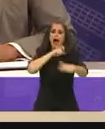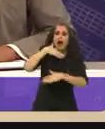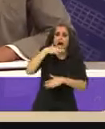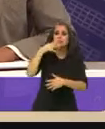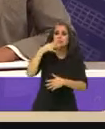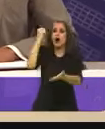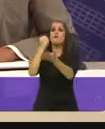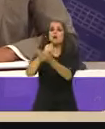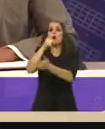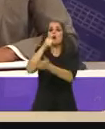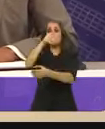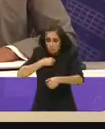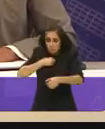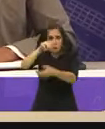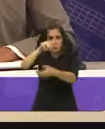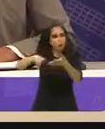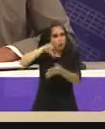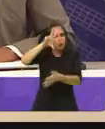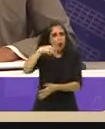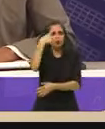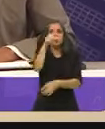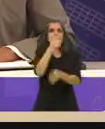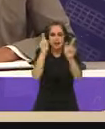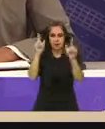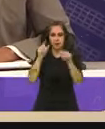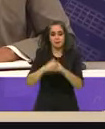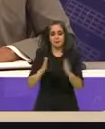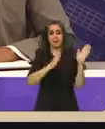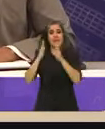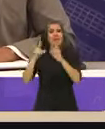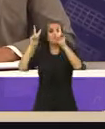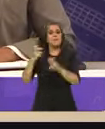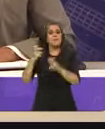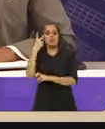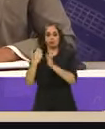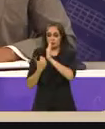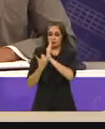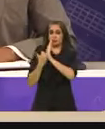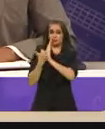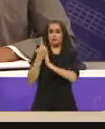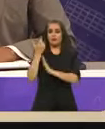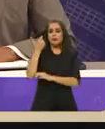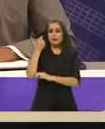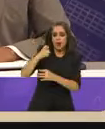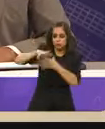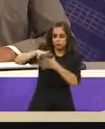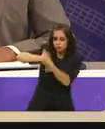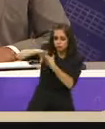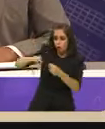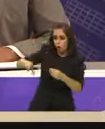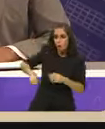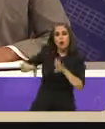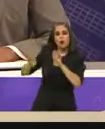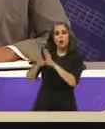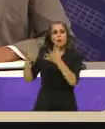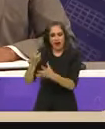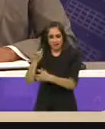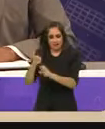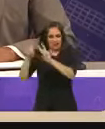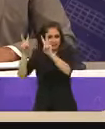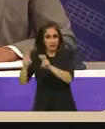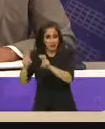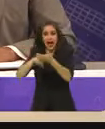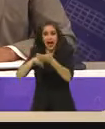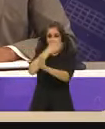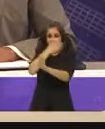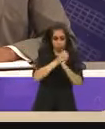esto damos paso al tema dos de esta noche que es crecimiento, desarrollo económico y finanzas públicas. Basado en el sorteo previo, iniciamos